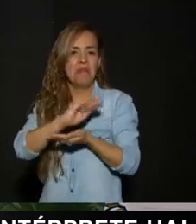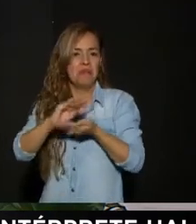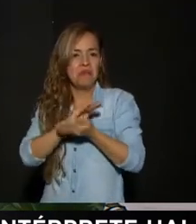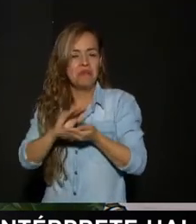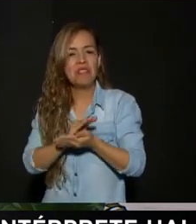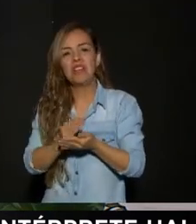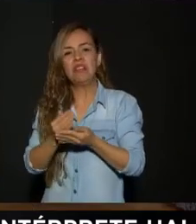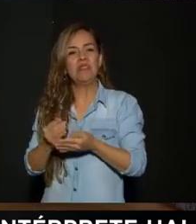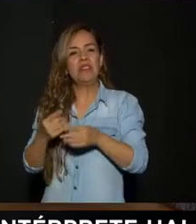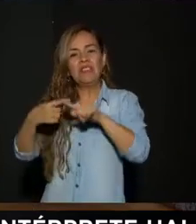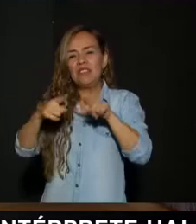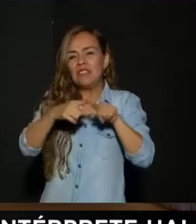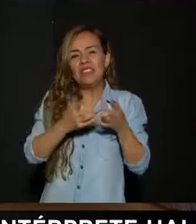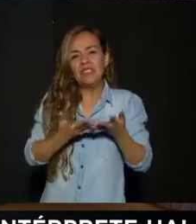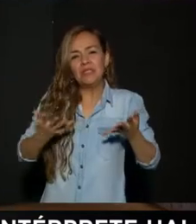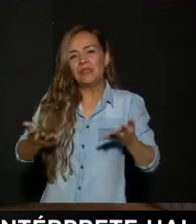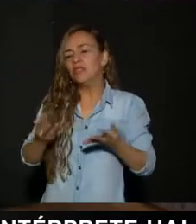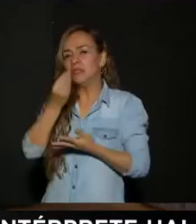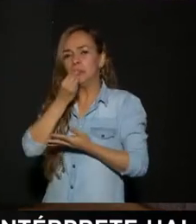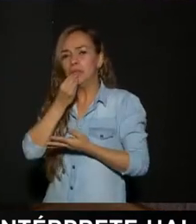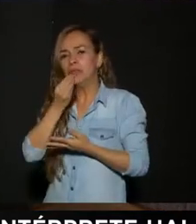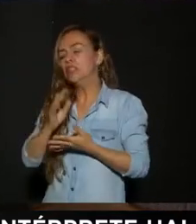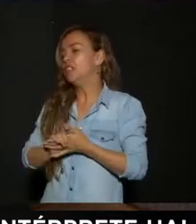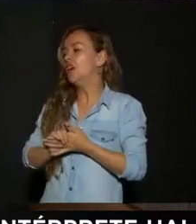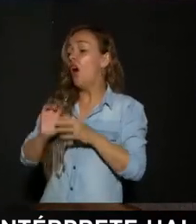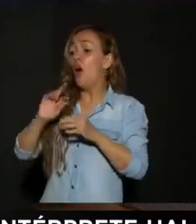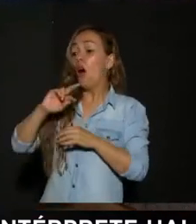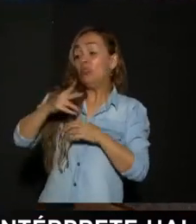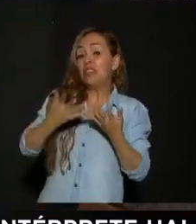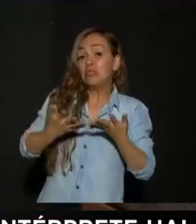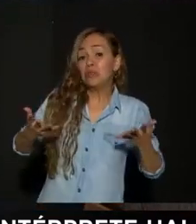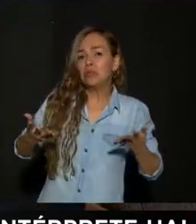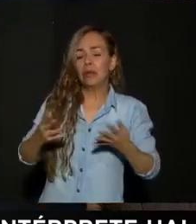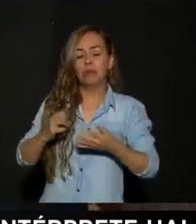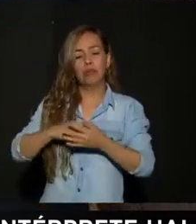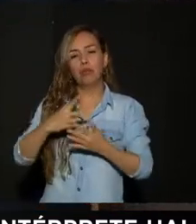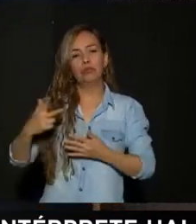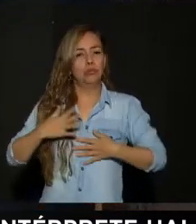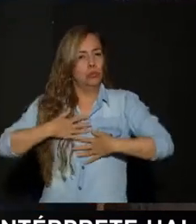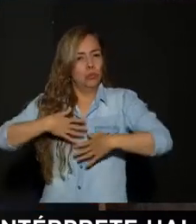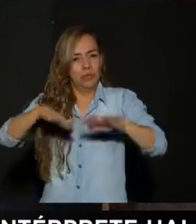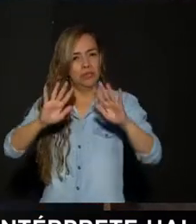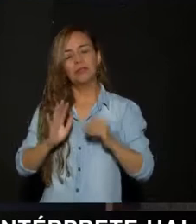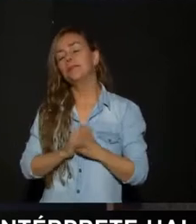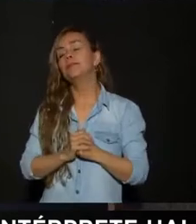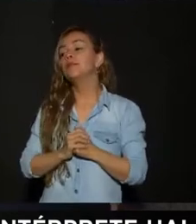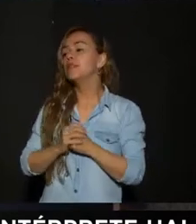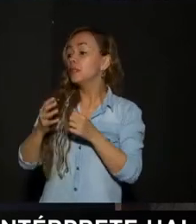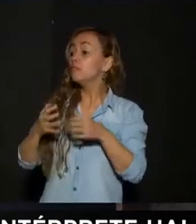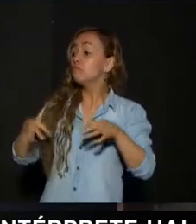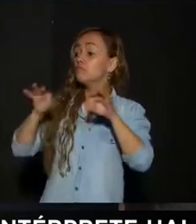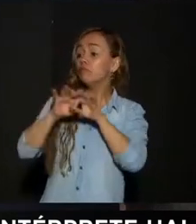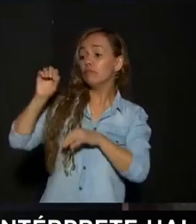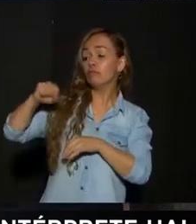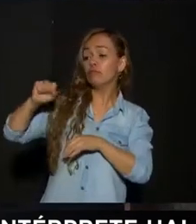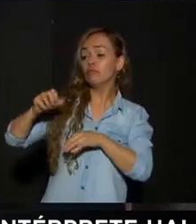queso Hasta otros elementos Que son más tecnificados Por decirlo así Sí, claro Productos de todo tipo Algo muy importante Para tener en cuenta Y es que las redes